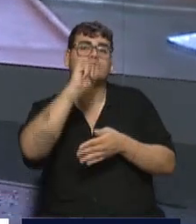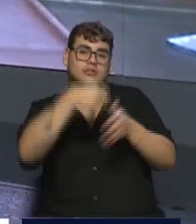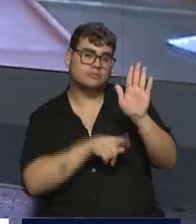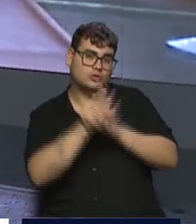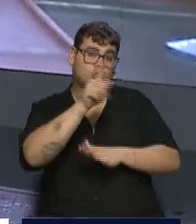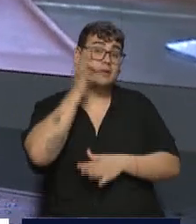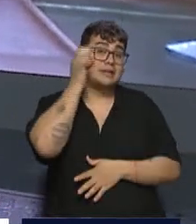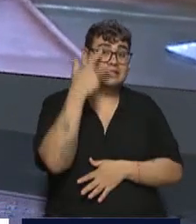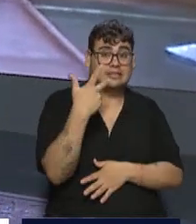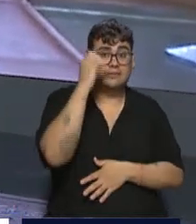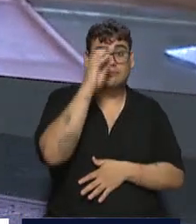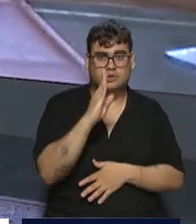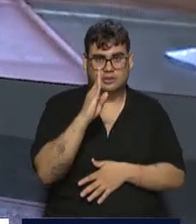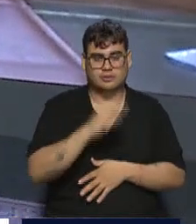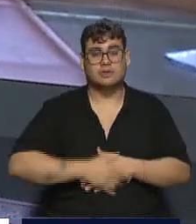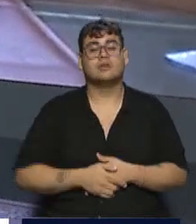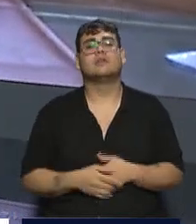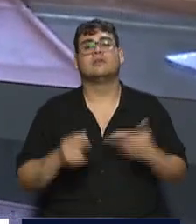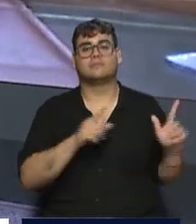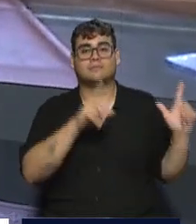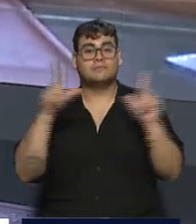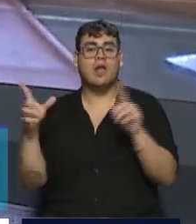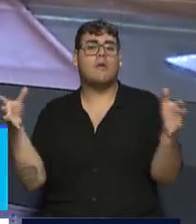33%. Esto es lo que dice la industria del vino, mirá.